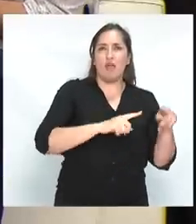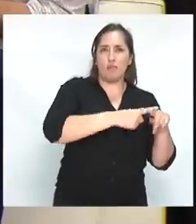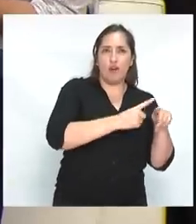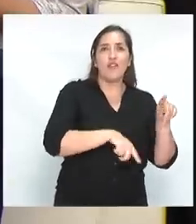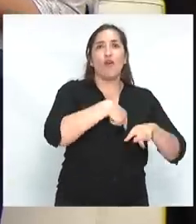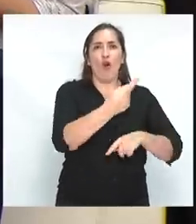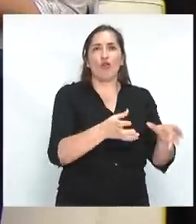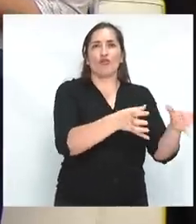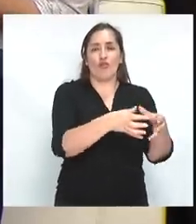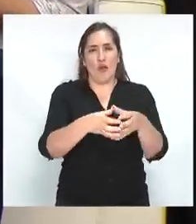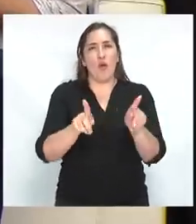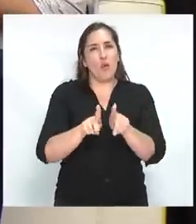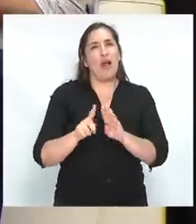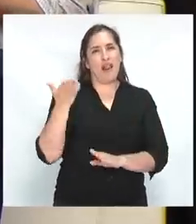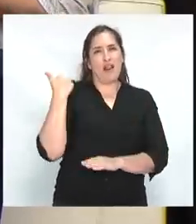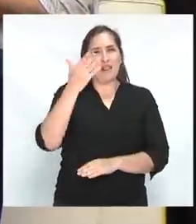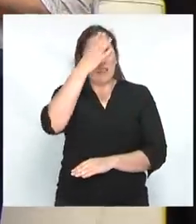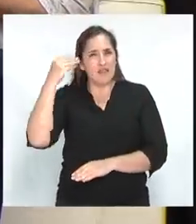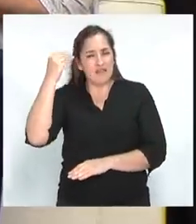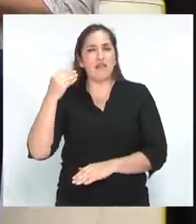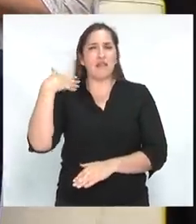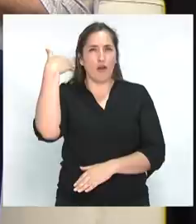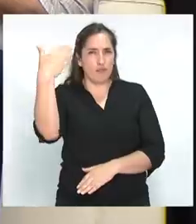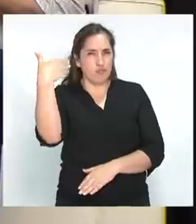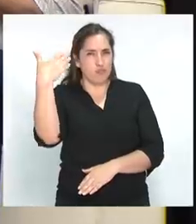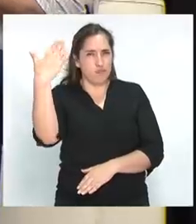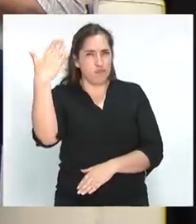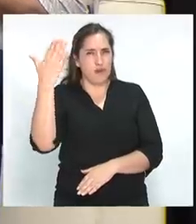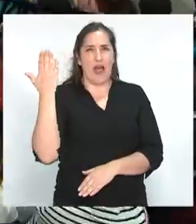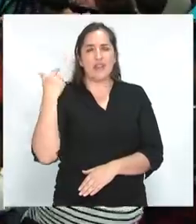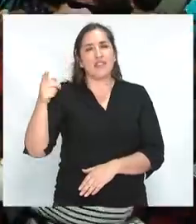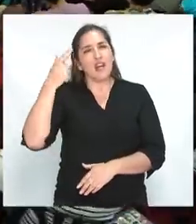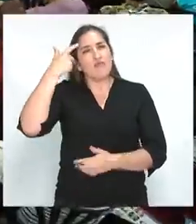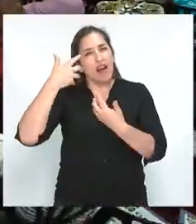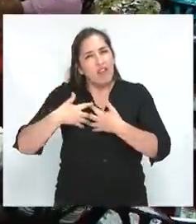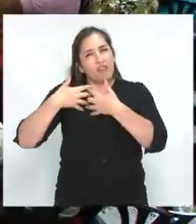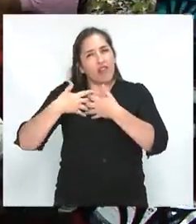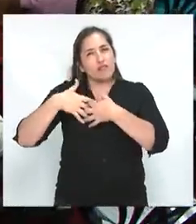también de la presidenta Cristina, día de ayer, cuando hizo su reflexión.